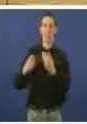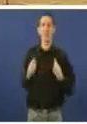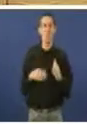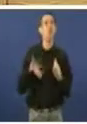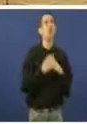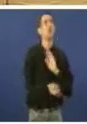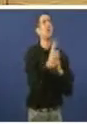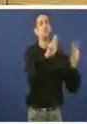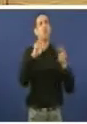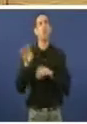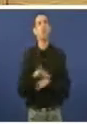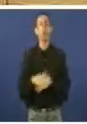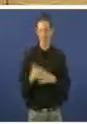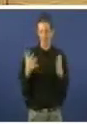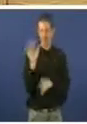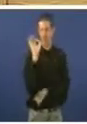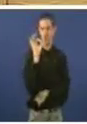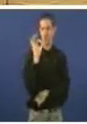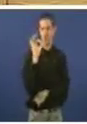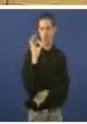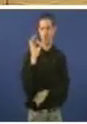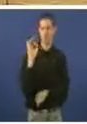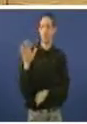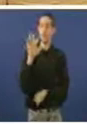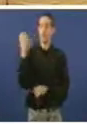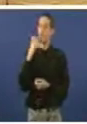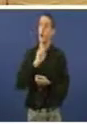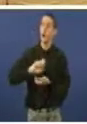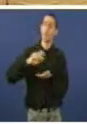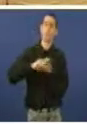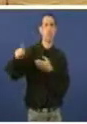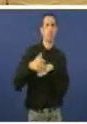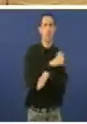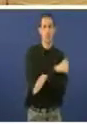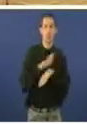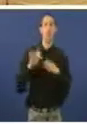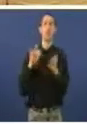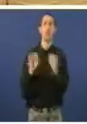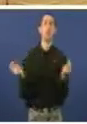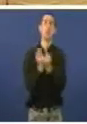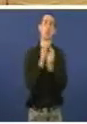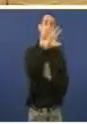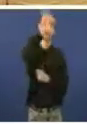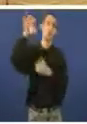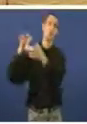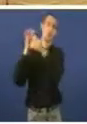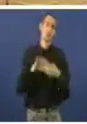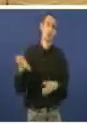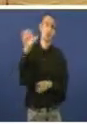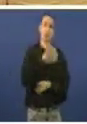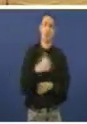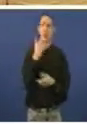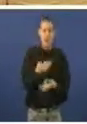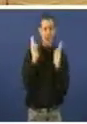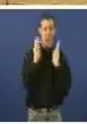Feijó, en ningún sitio. Enviaron vostedes o aviso previo diario oficial das comunidades europeas, pero non nos licitaron, non se están